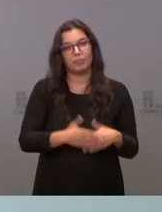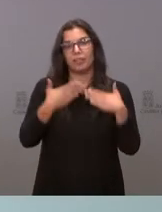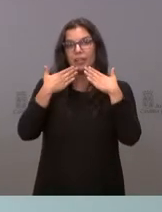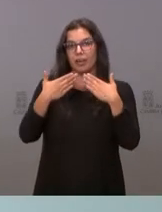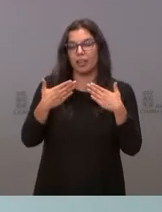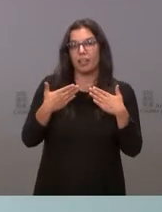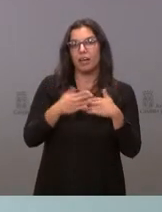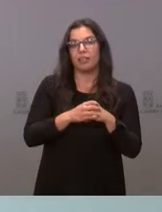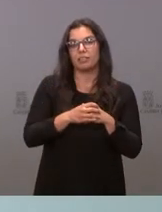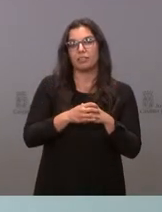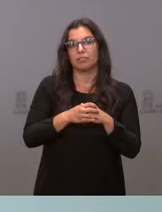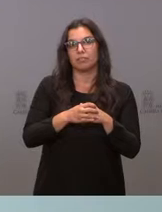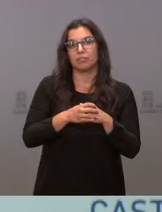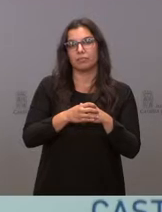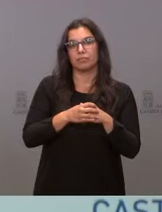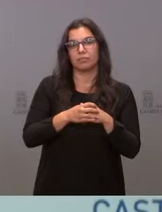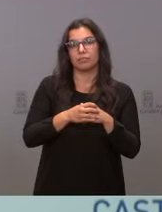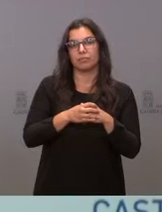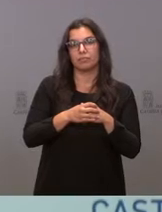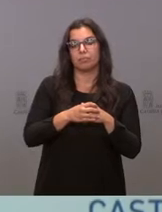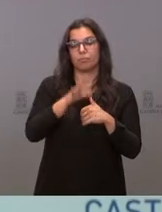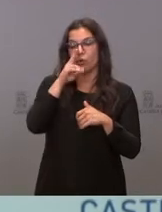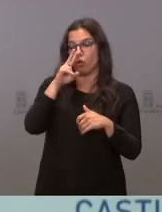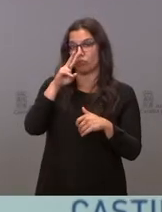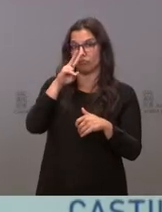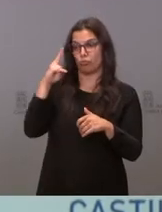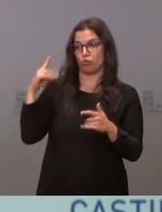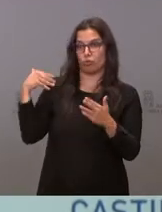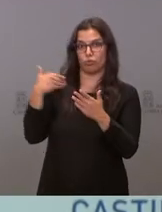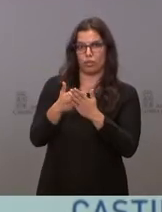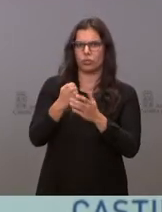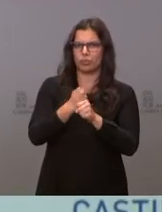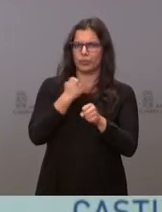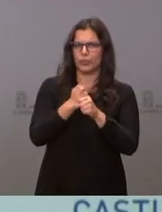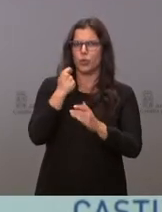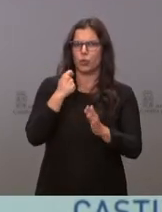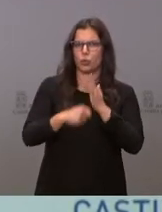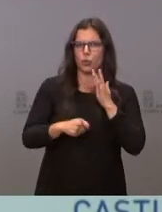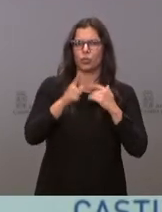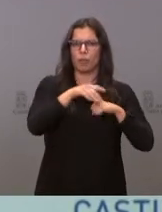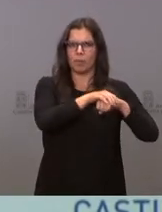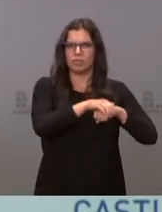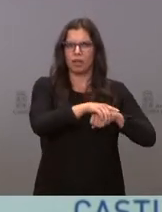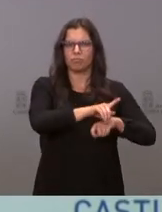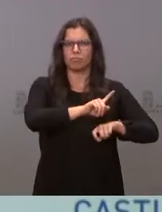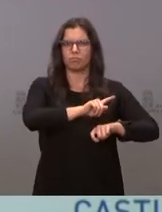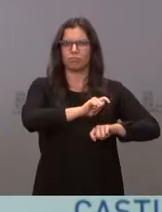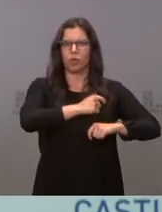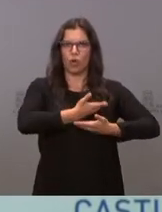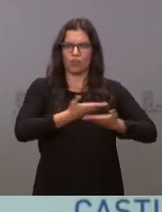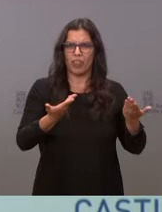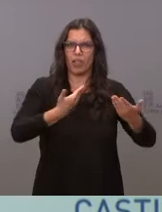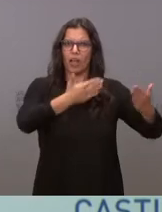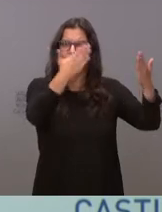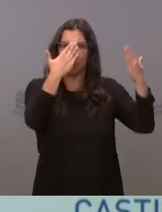por estos dos años de duro trabajo, de amistad, de confianza, de lealtad